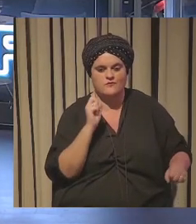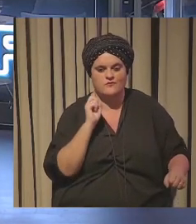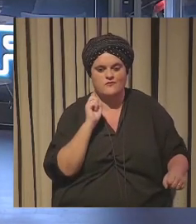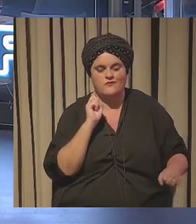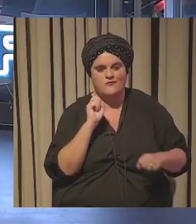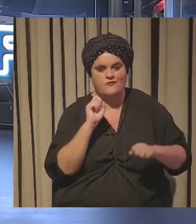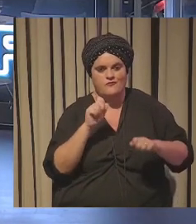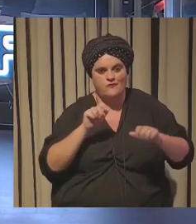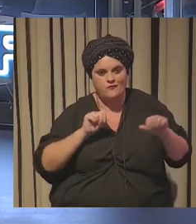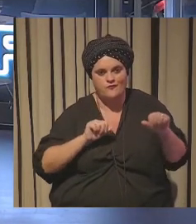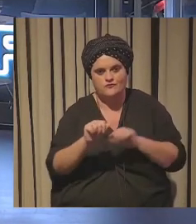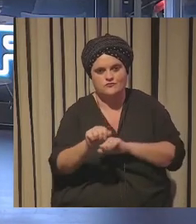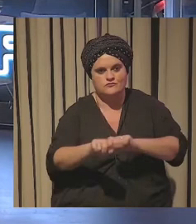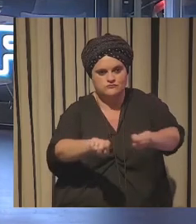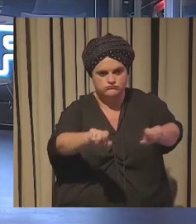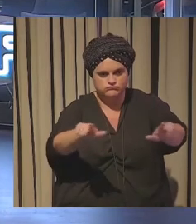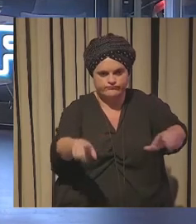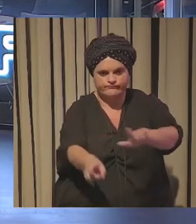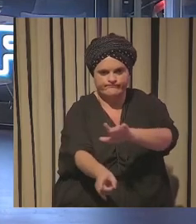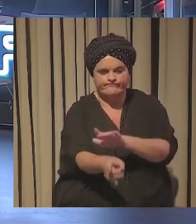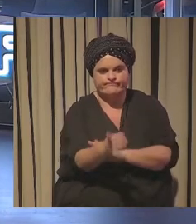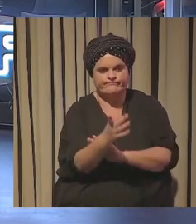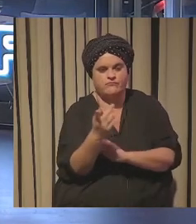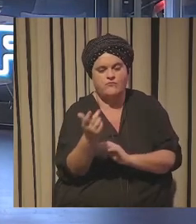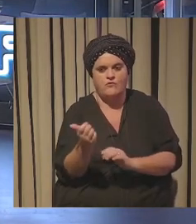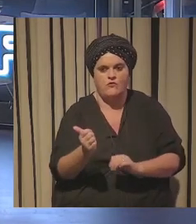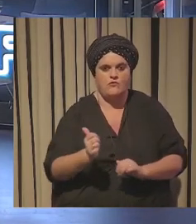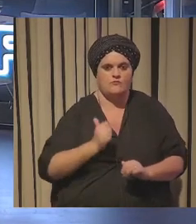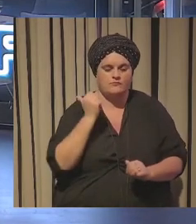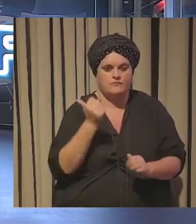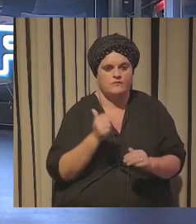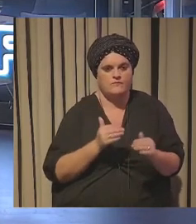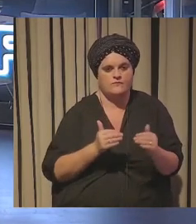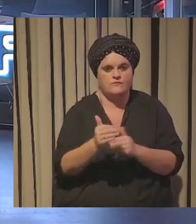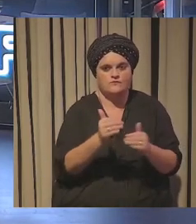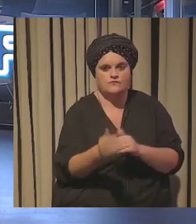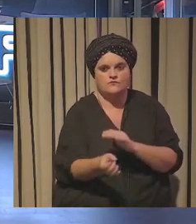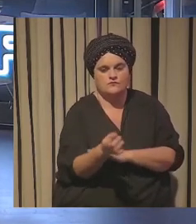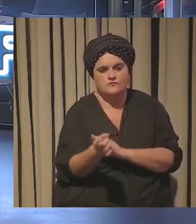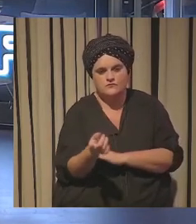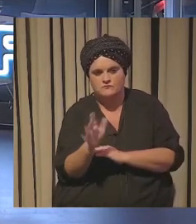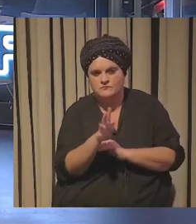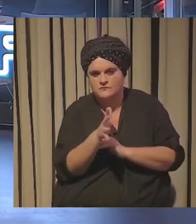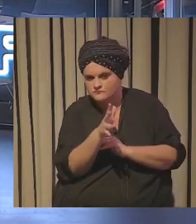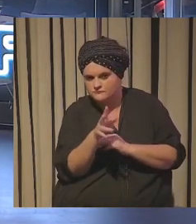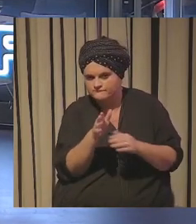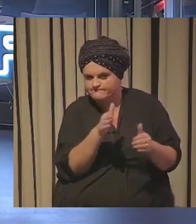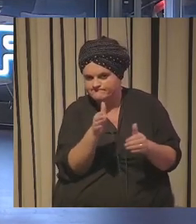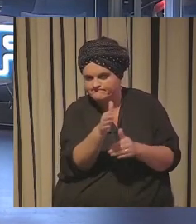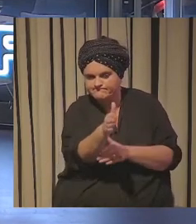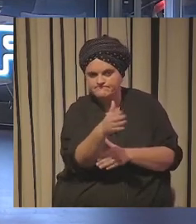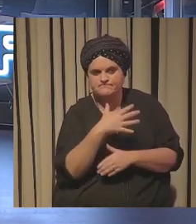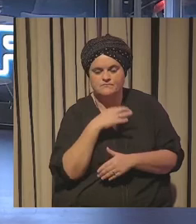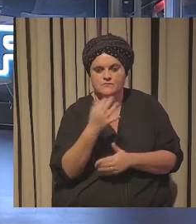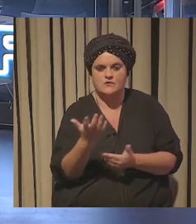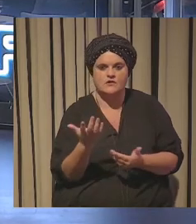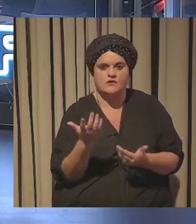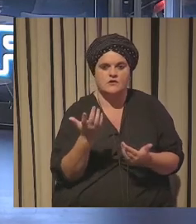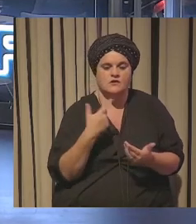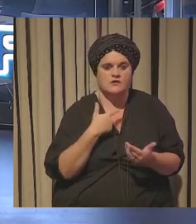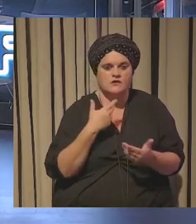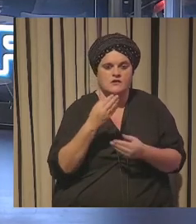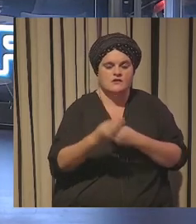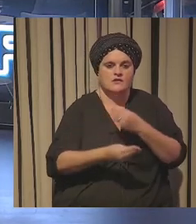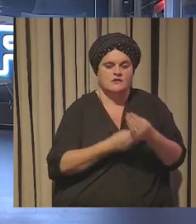los escenarios futuros o las posibilidades futuras que se pueden entrever siempre intentando extremar lo que va a